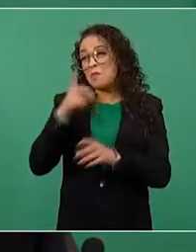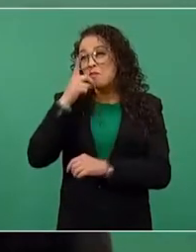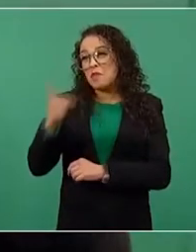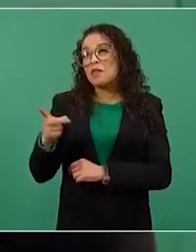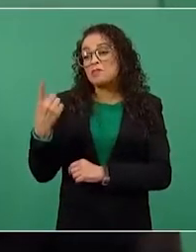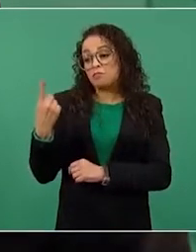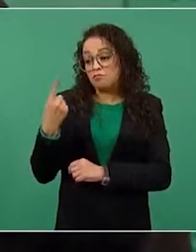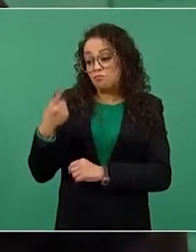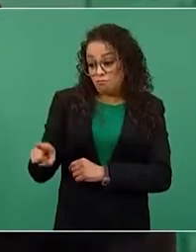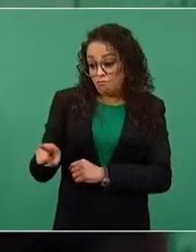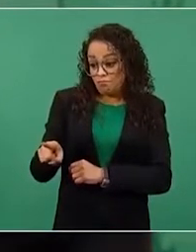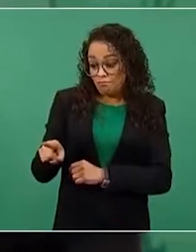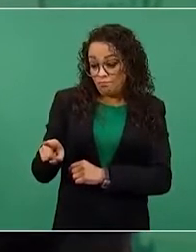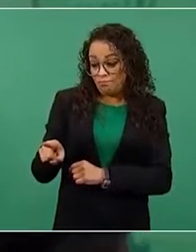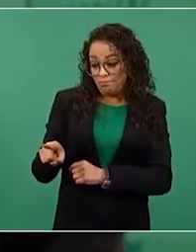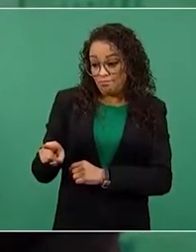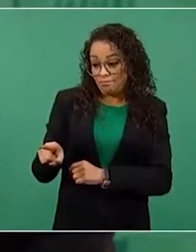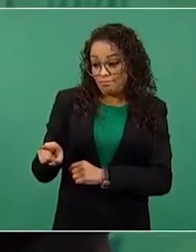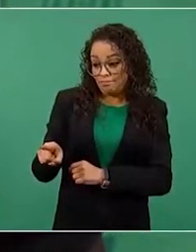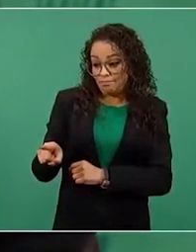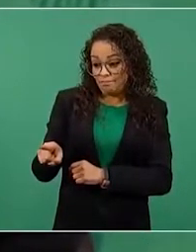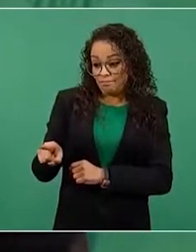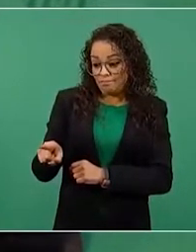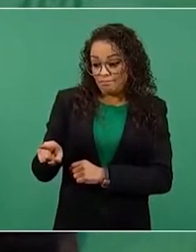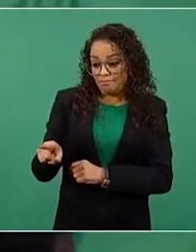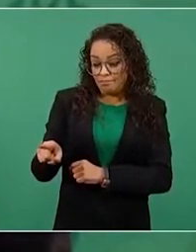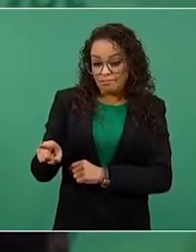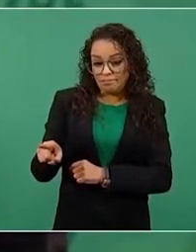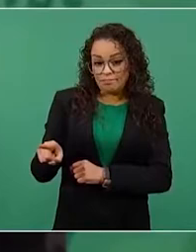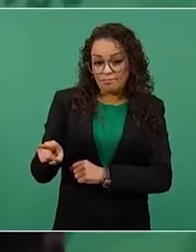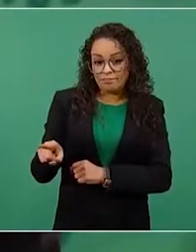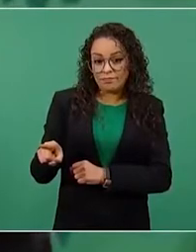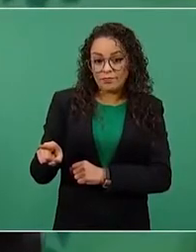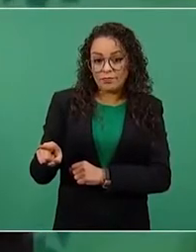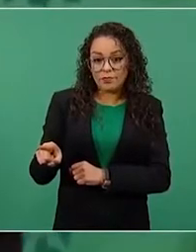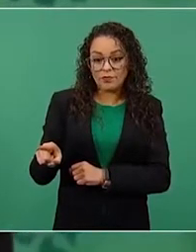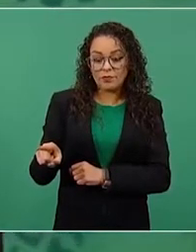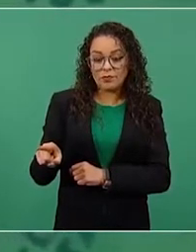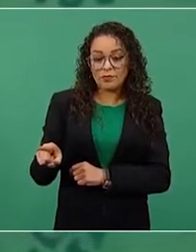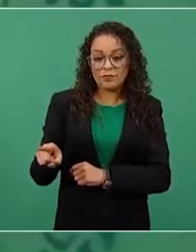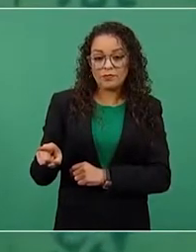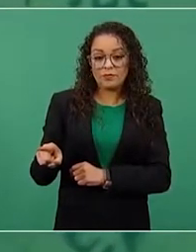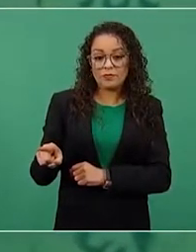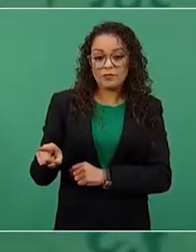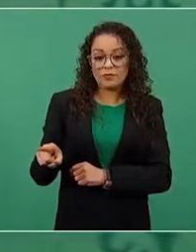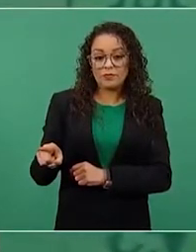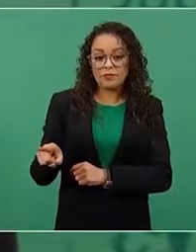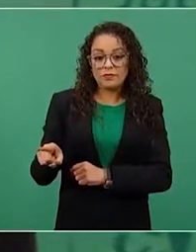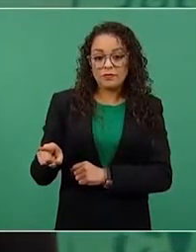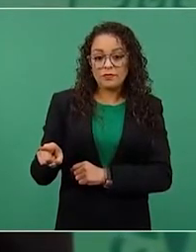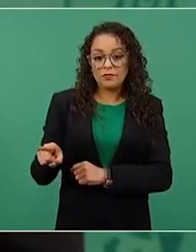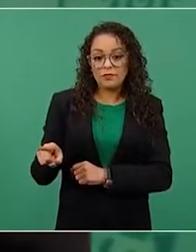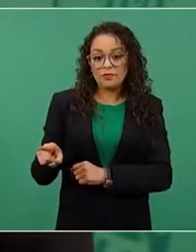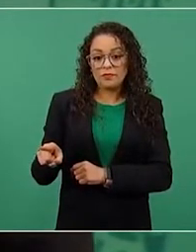o le hayan